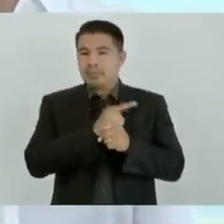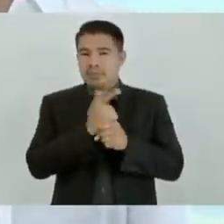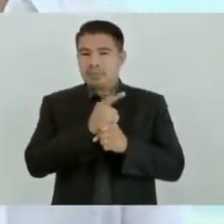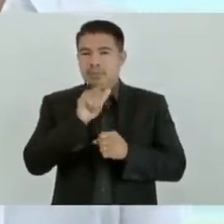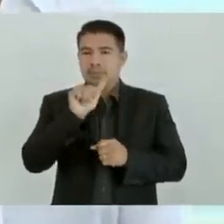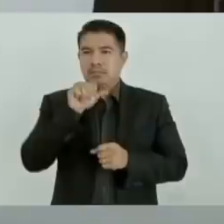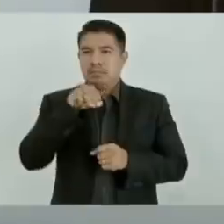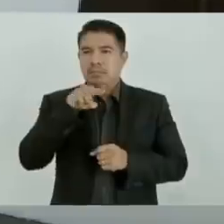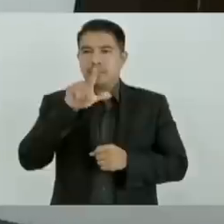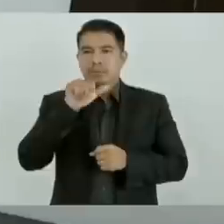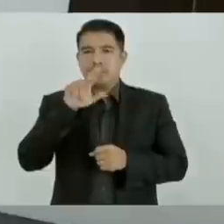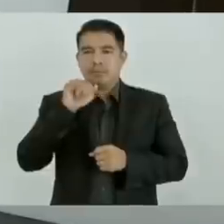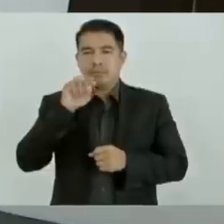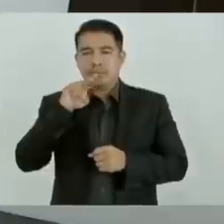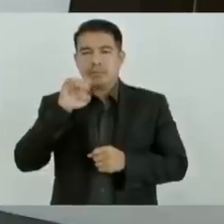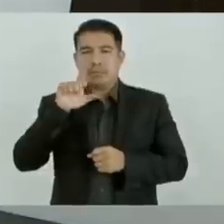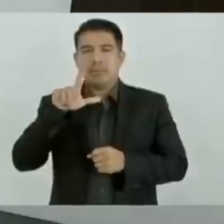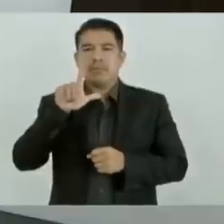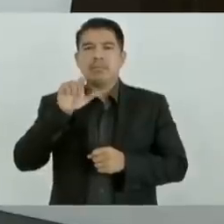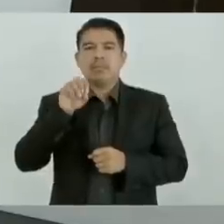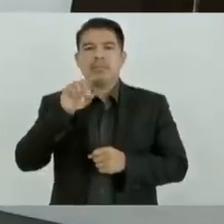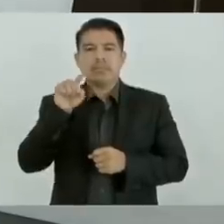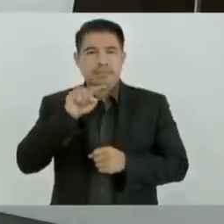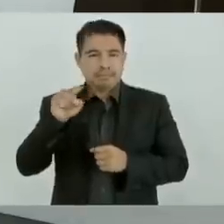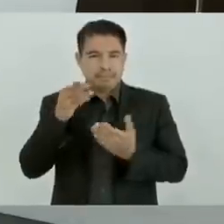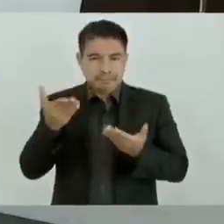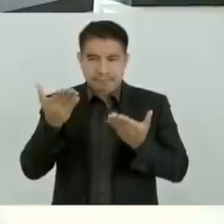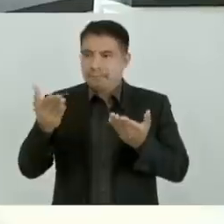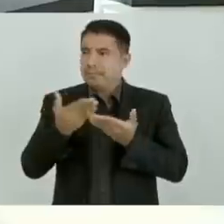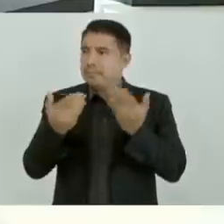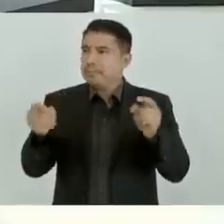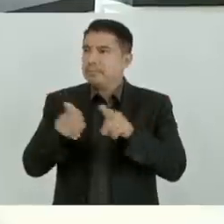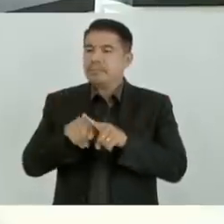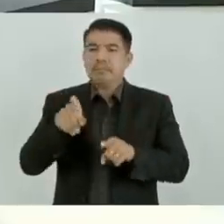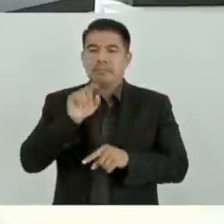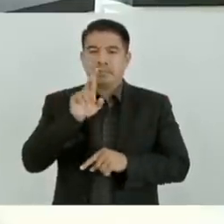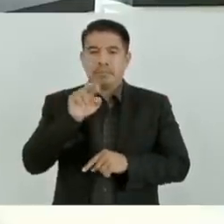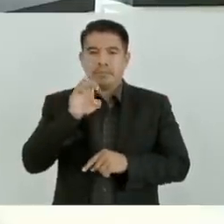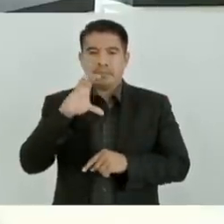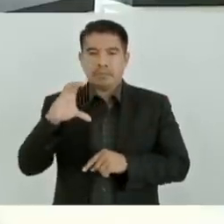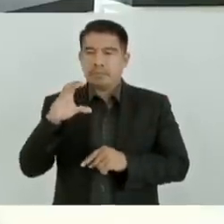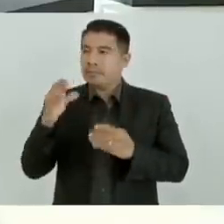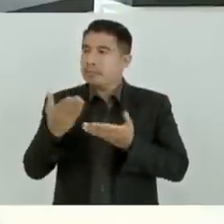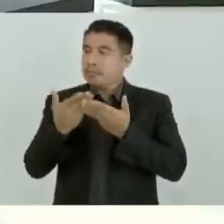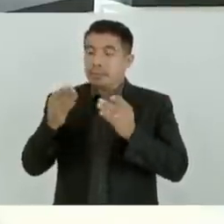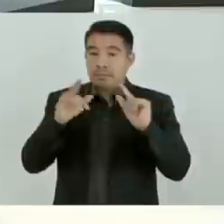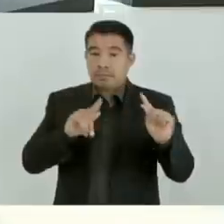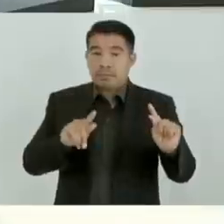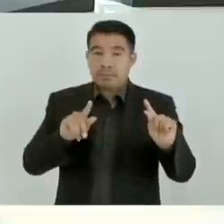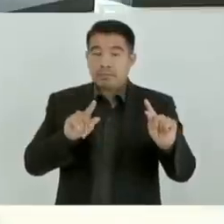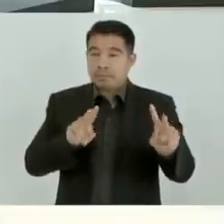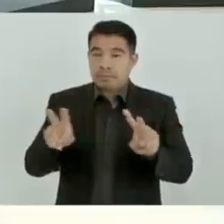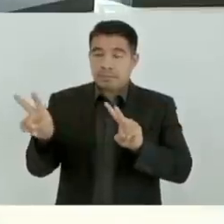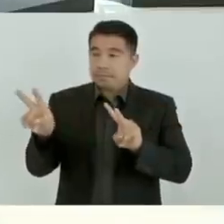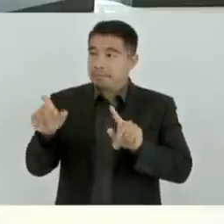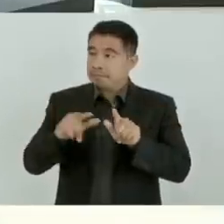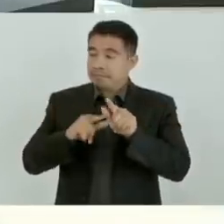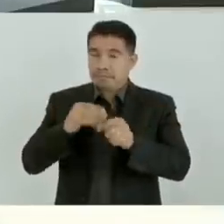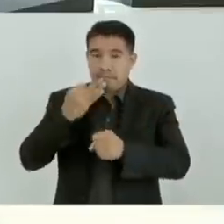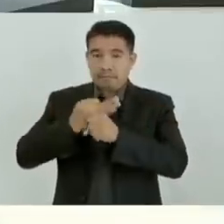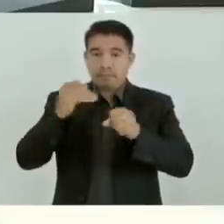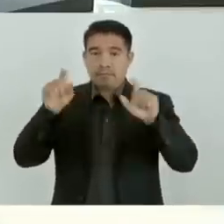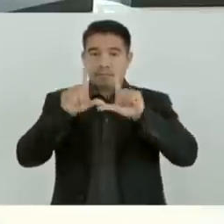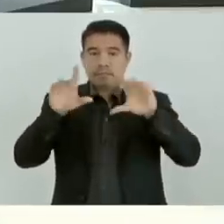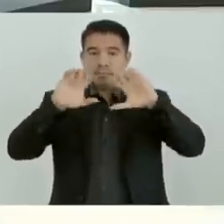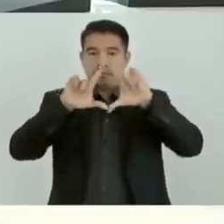Andrés Manuel López Obrador, y el Gobernador Constitucional del Estado de Chiapas, Rutilio Escandón Cadenas, llevarán a cabo la